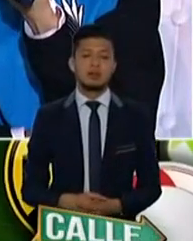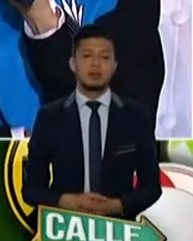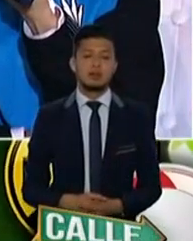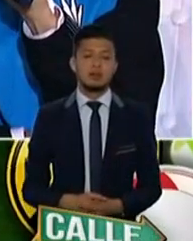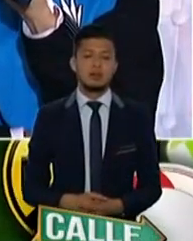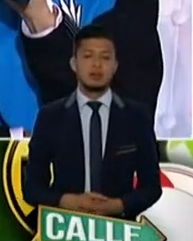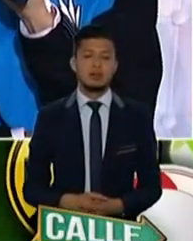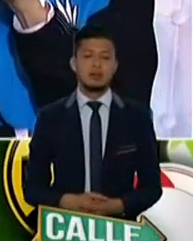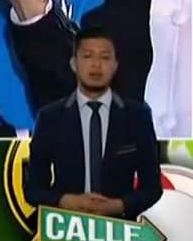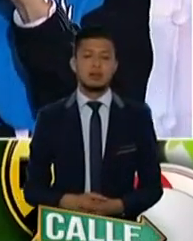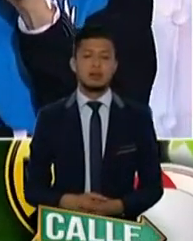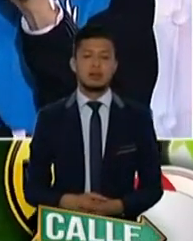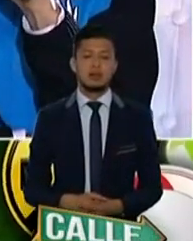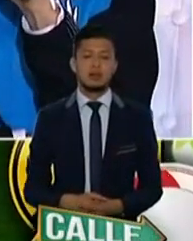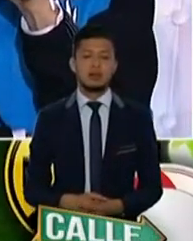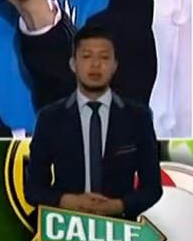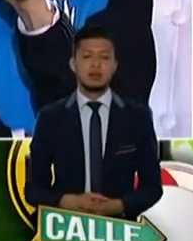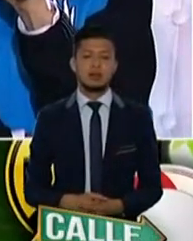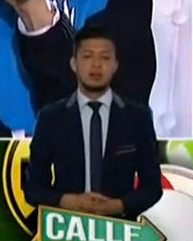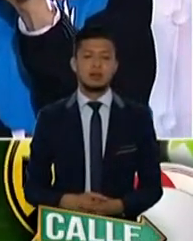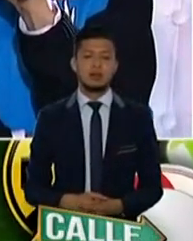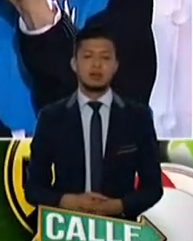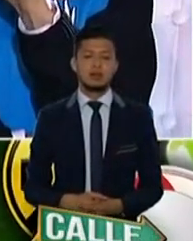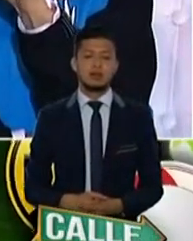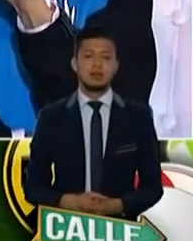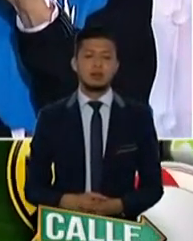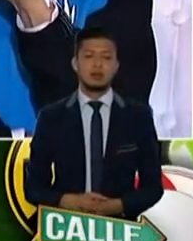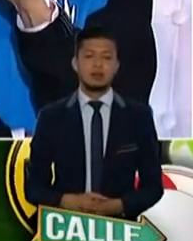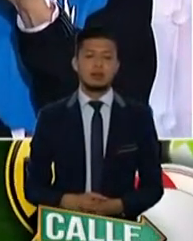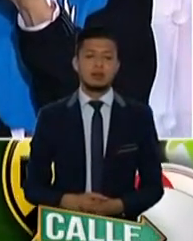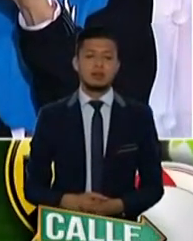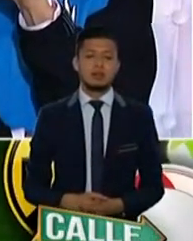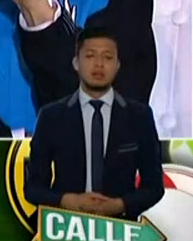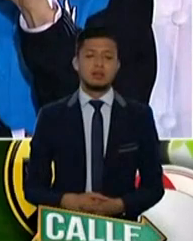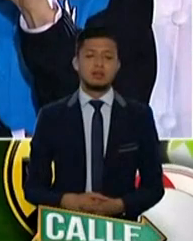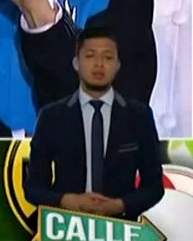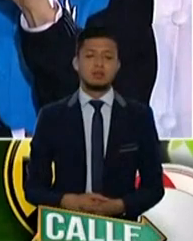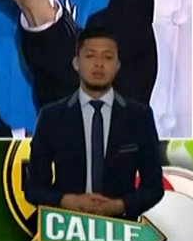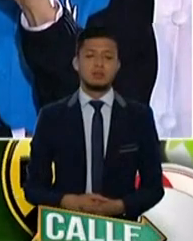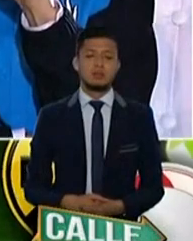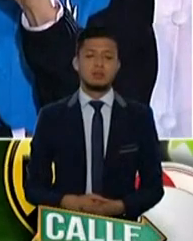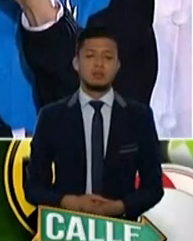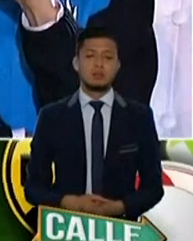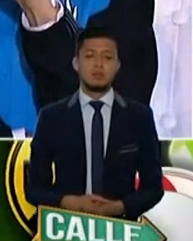abrir el micrófono para poder escuchar a la doctora Lina. Un segundito.